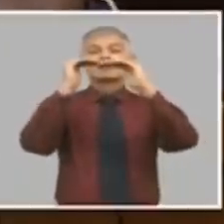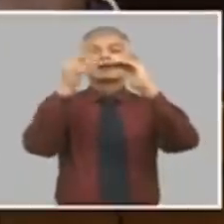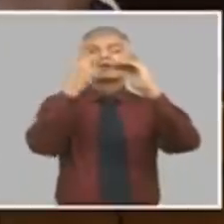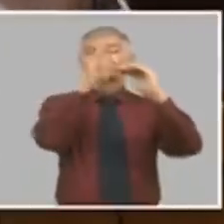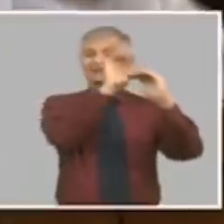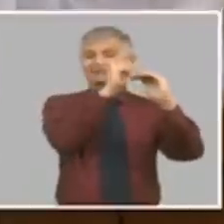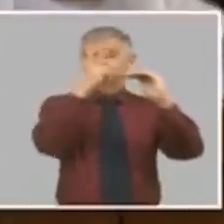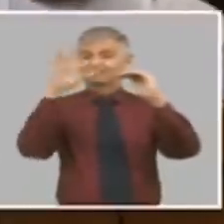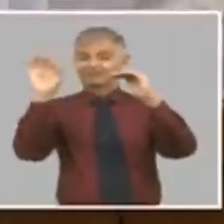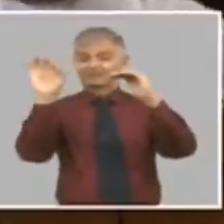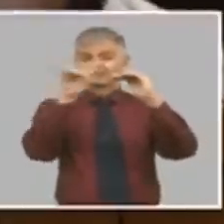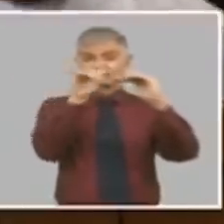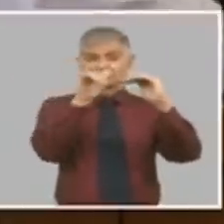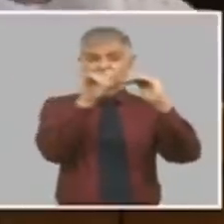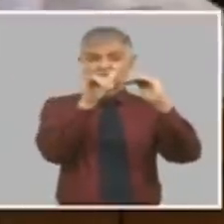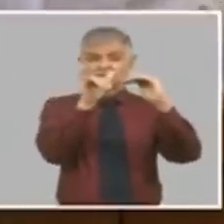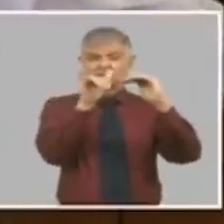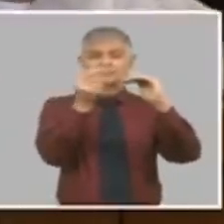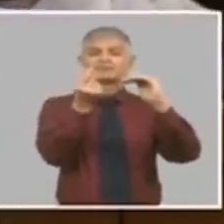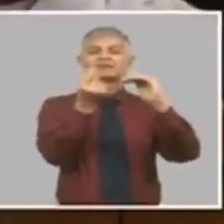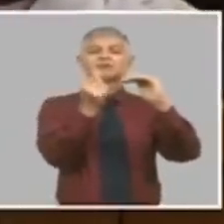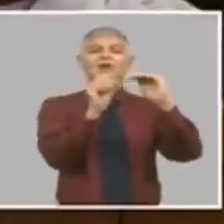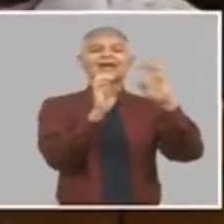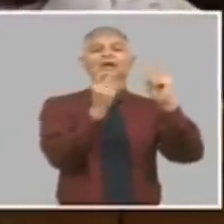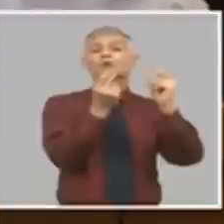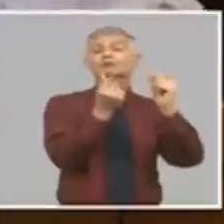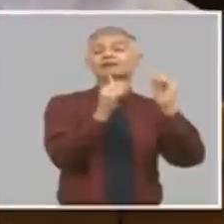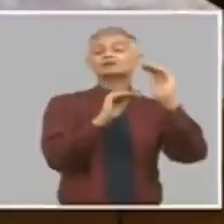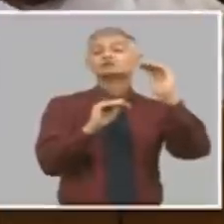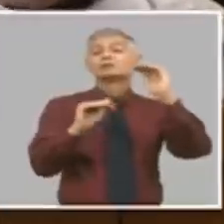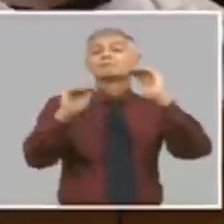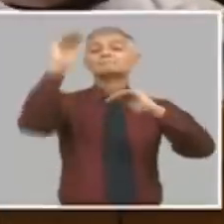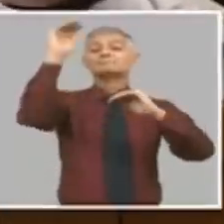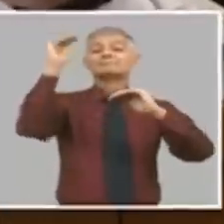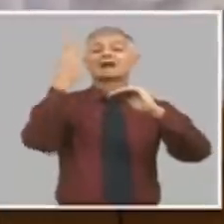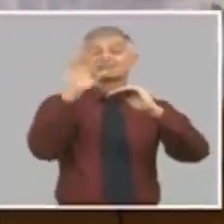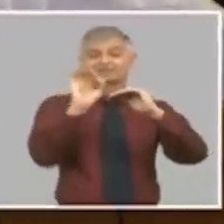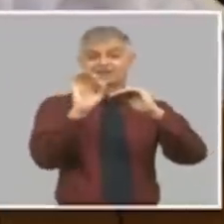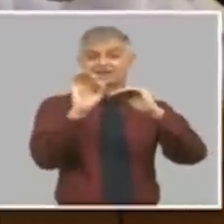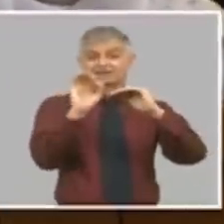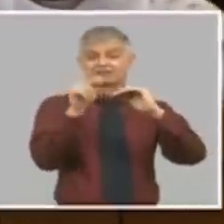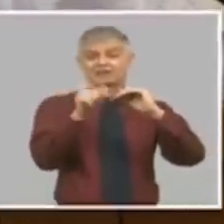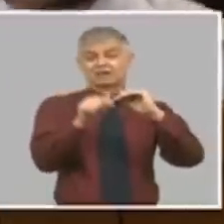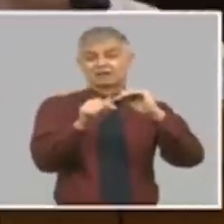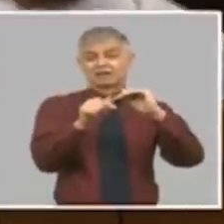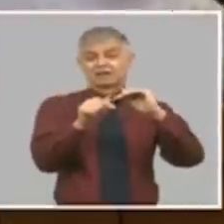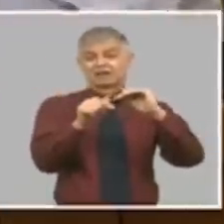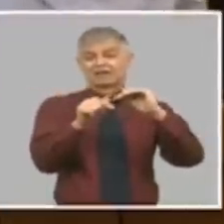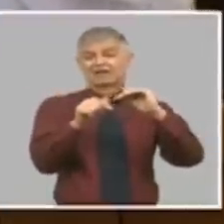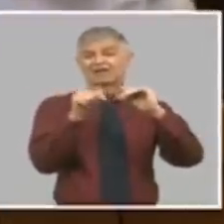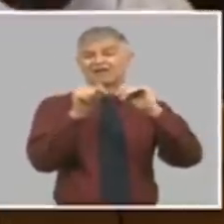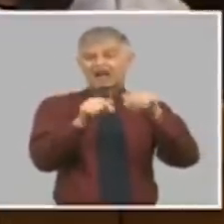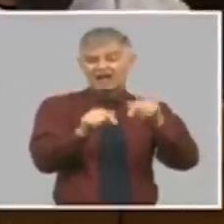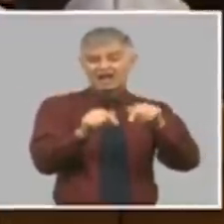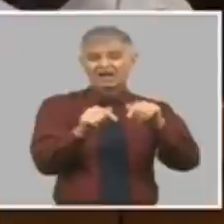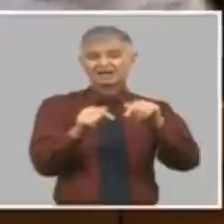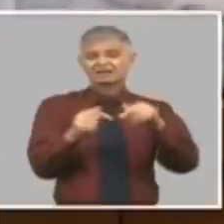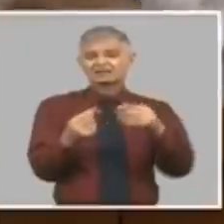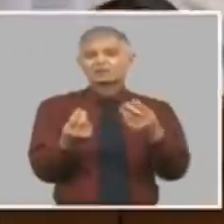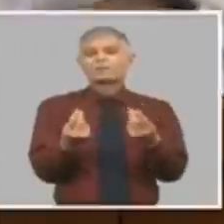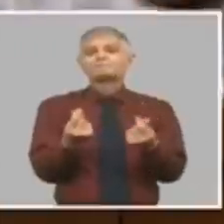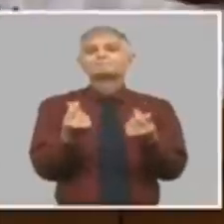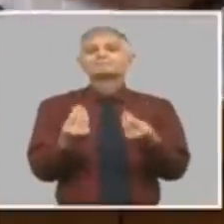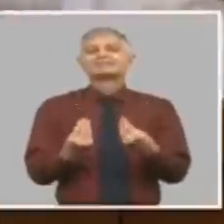precios de la economía suben más de veinte cuidado que mucho que devaluar la moneda usted lo que hizo fue apreciar la moneda